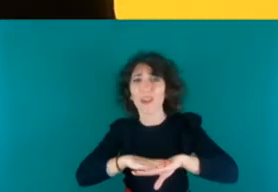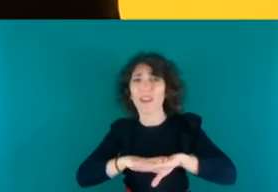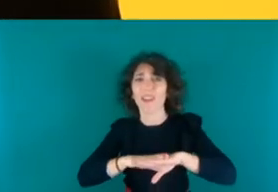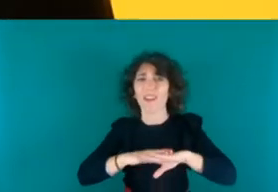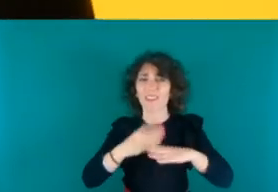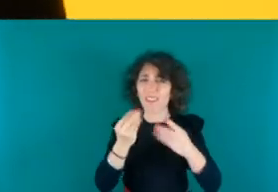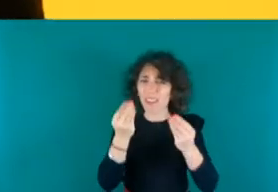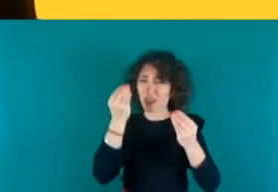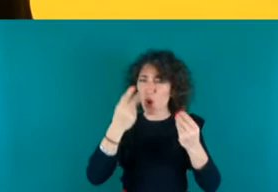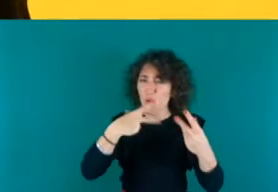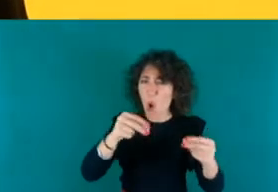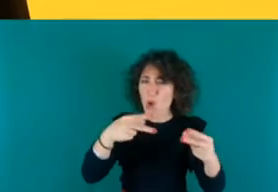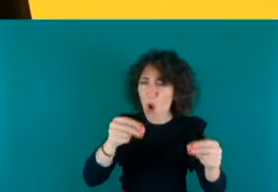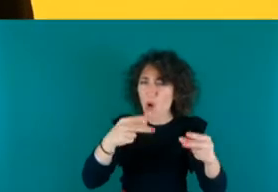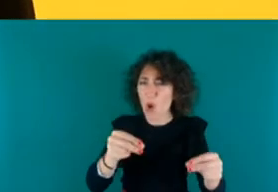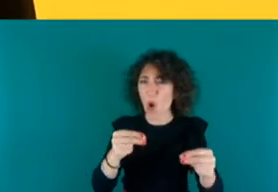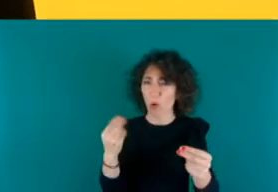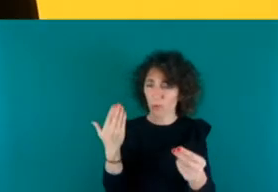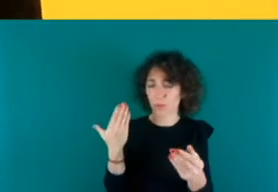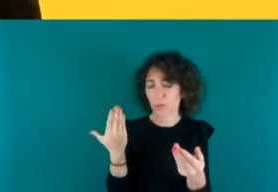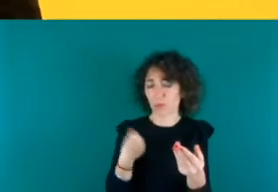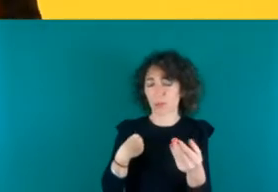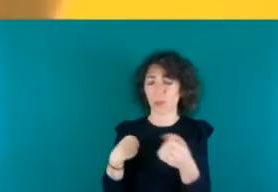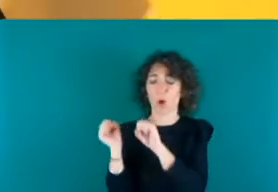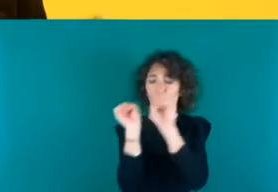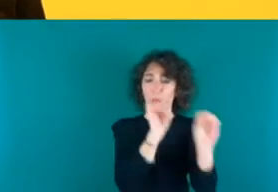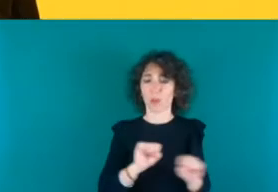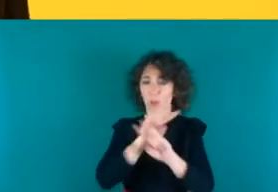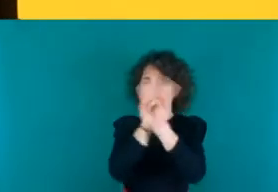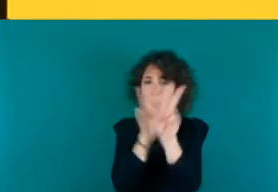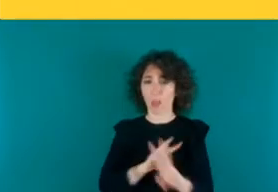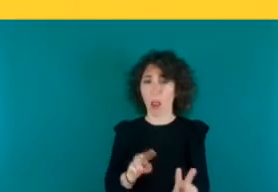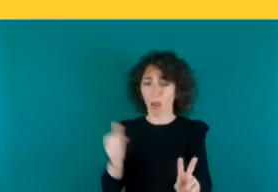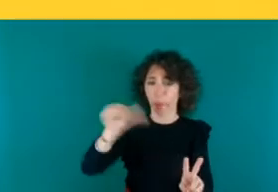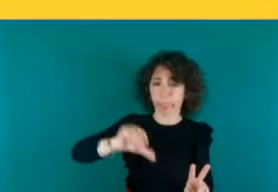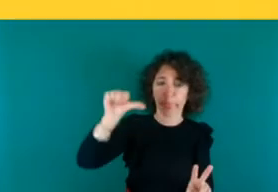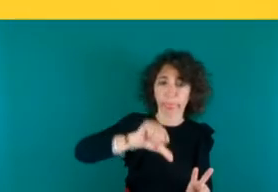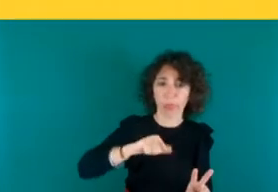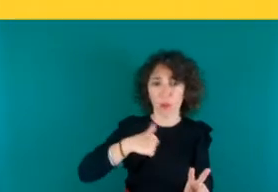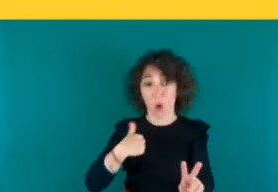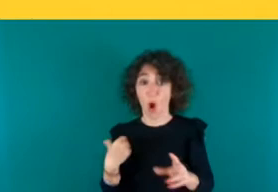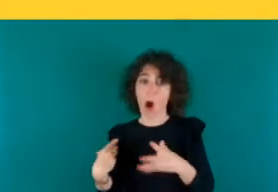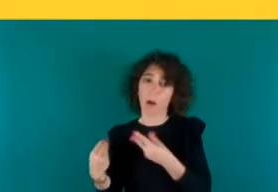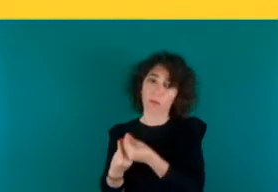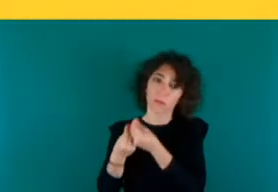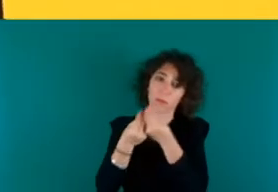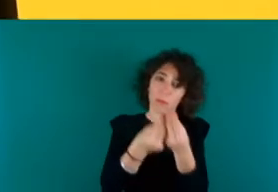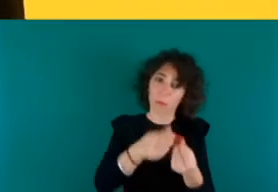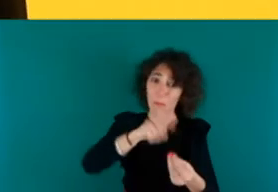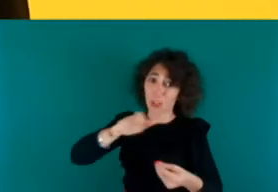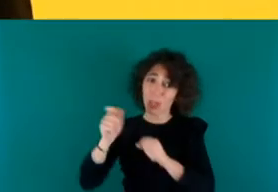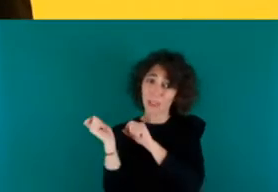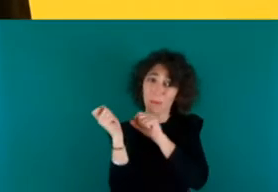de denegaciones de solicitudes de protección internacional y también después de acompañar a personas migrantes a sus entrevistas en